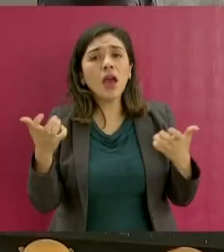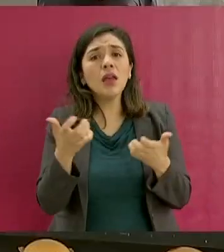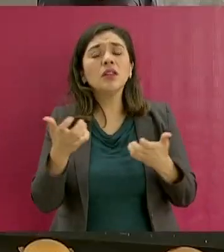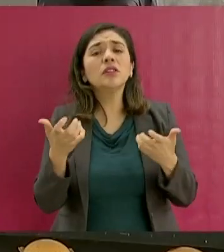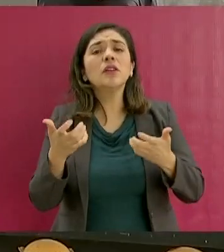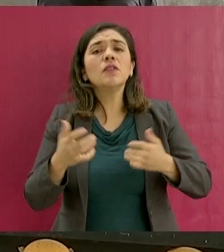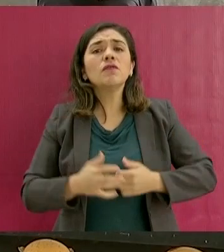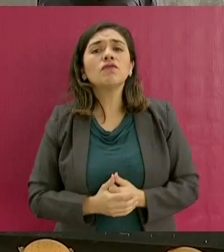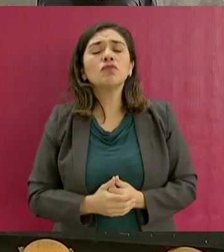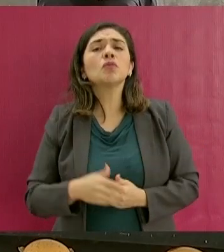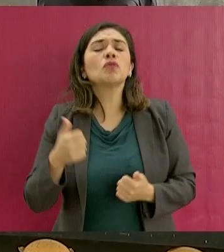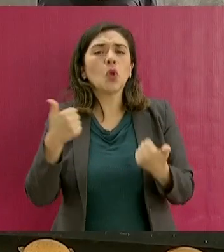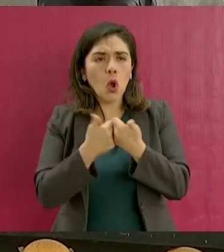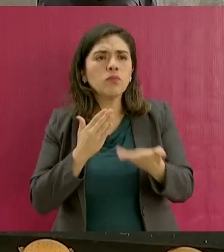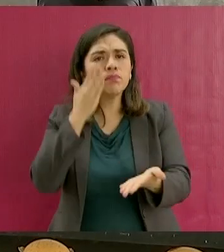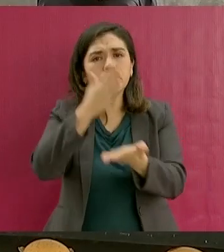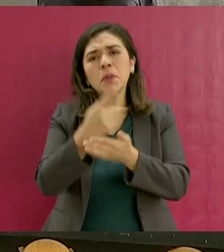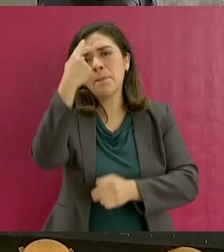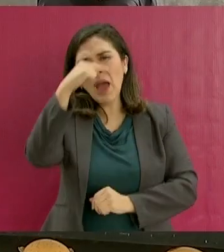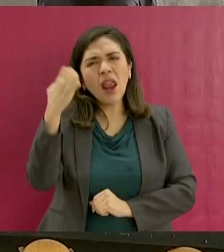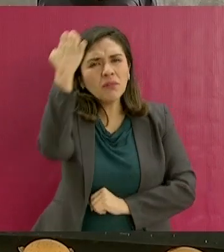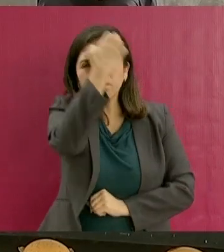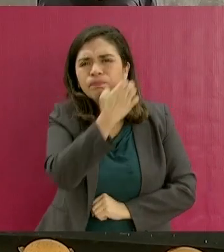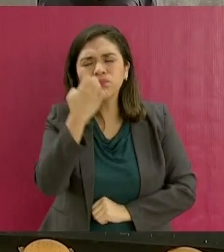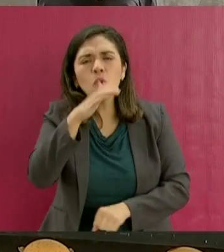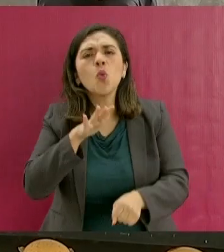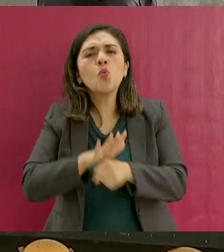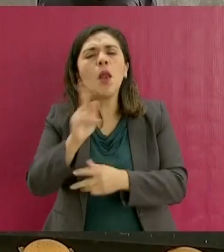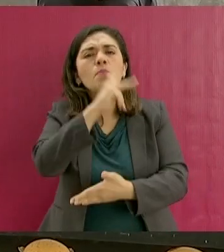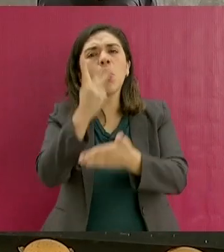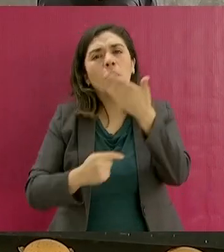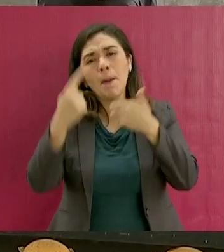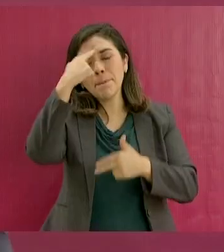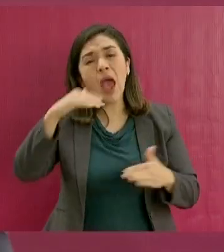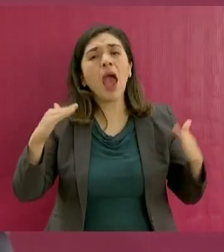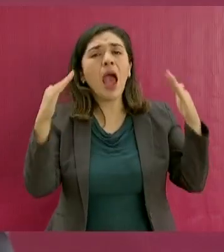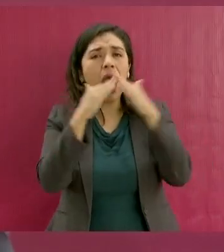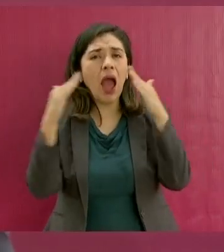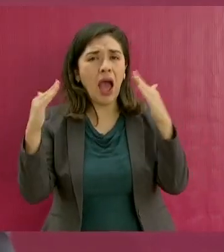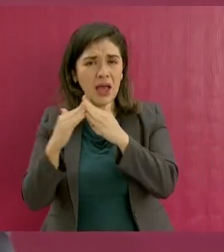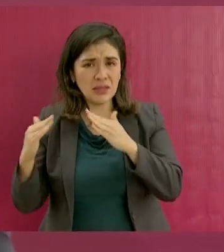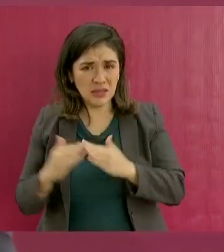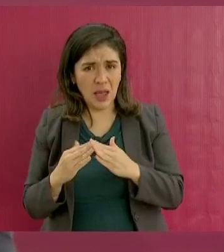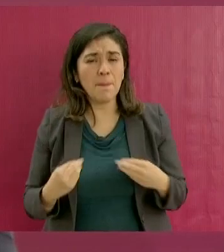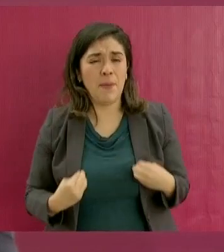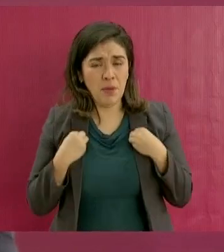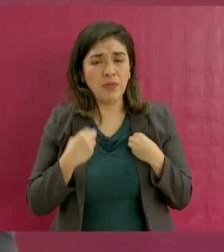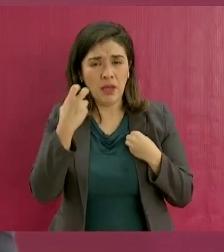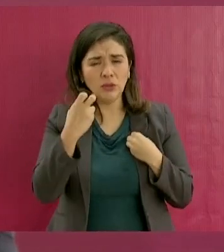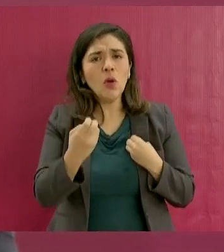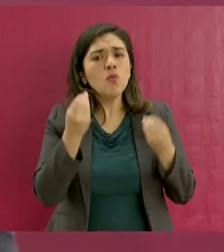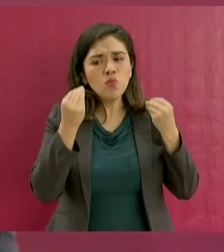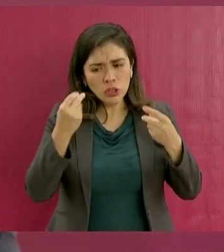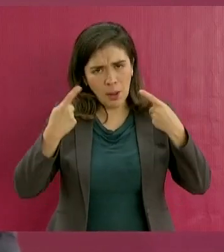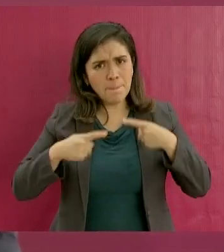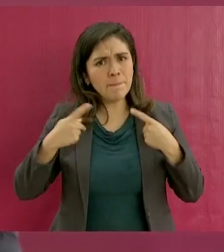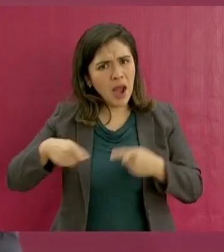evaluar los programas de vivienda porque mucha gente